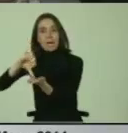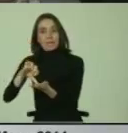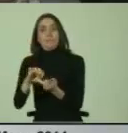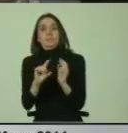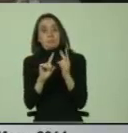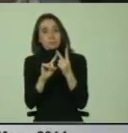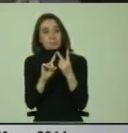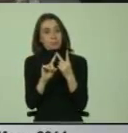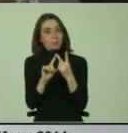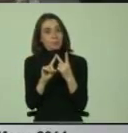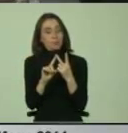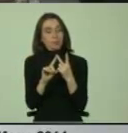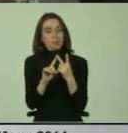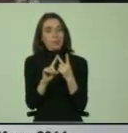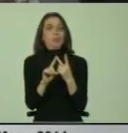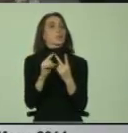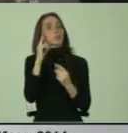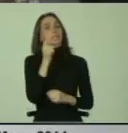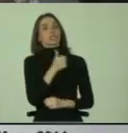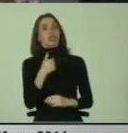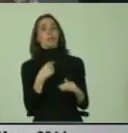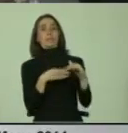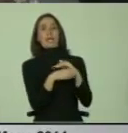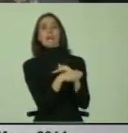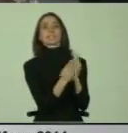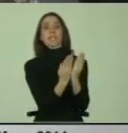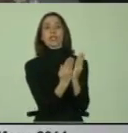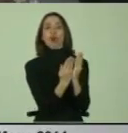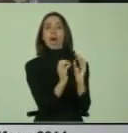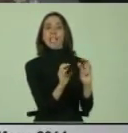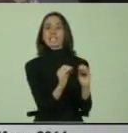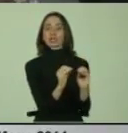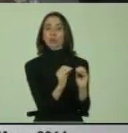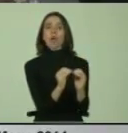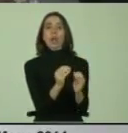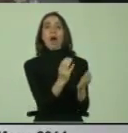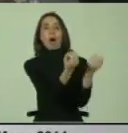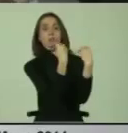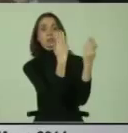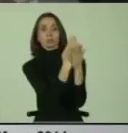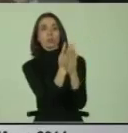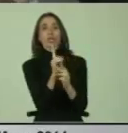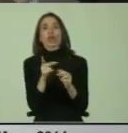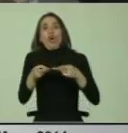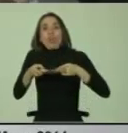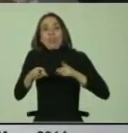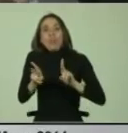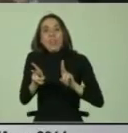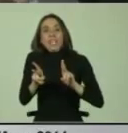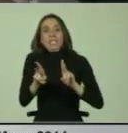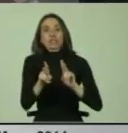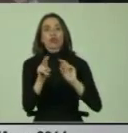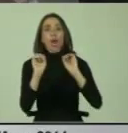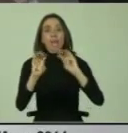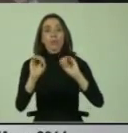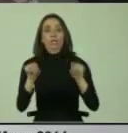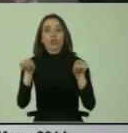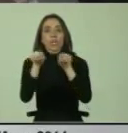contenido no es sólo acceder a la escuela, no es sólo la escolarización, es el derecho a una educación de igual calidad